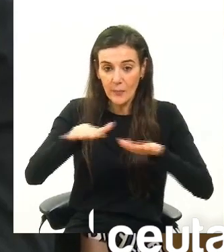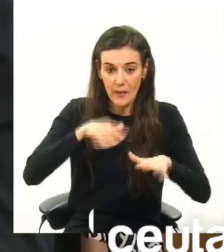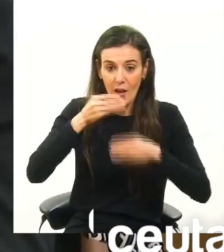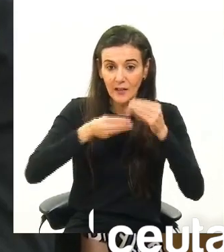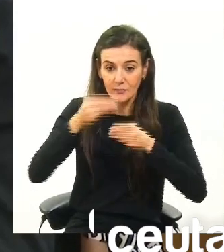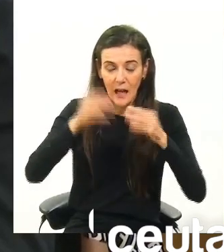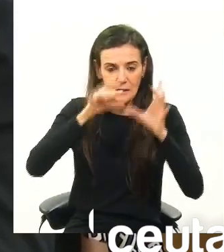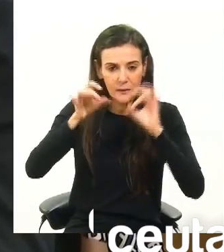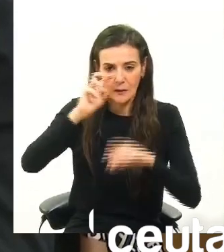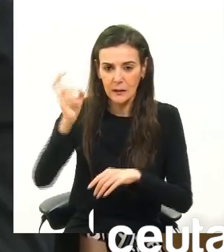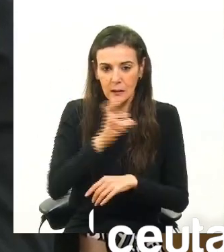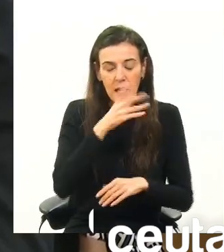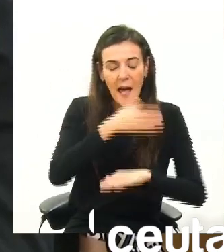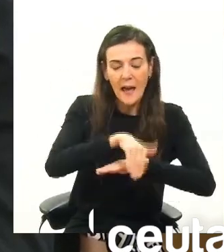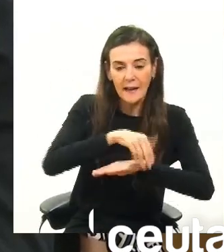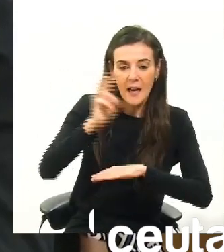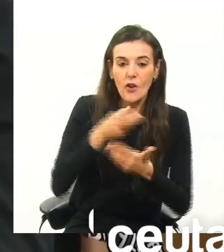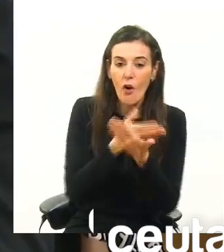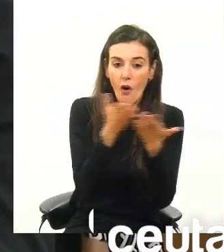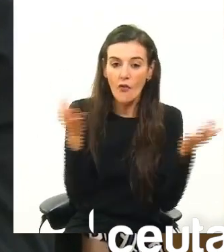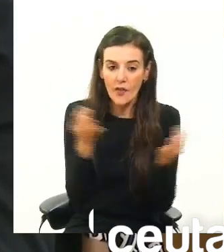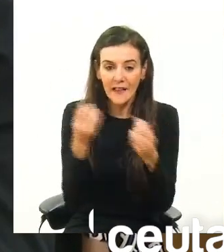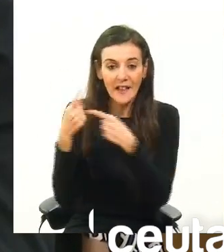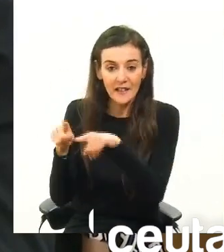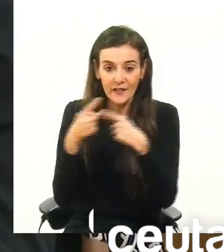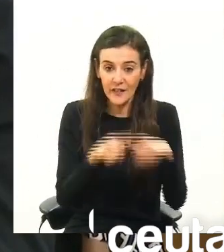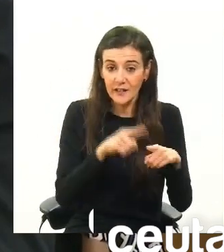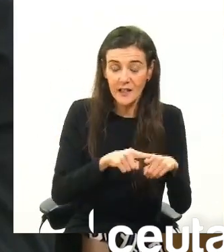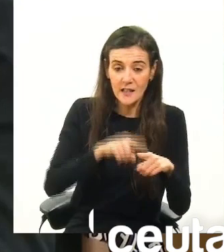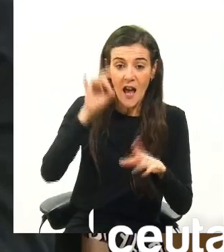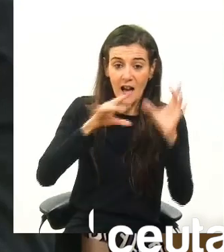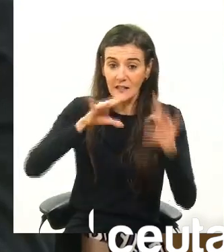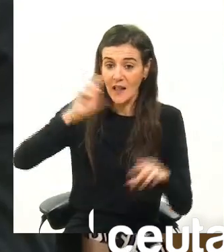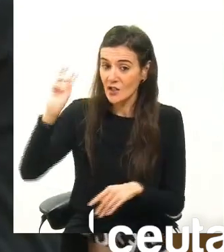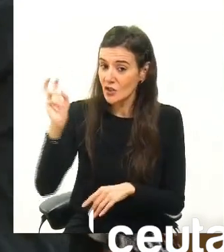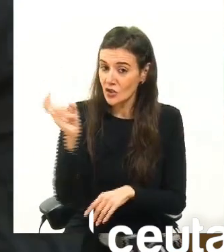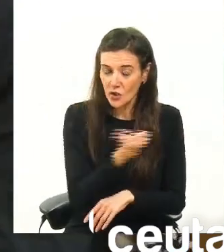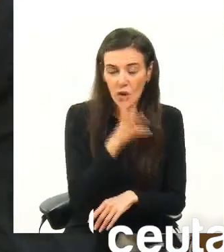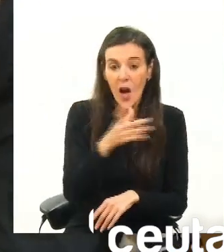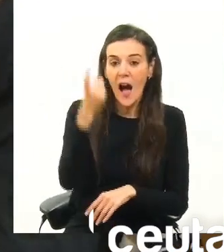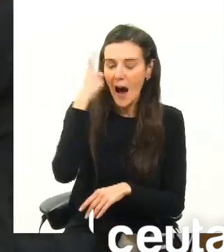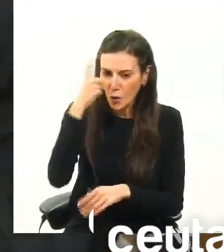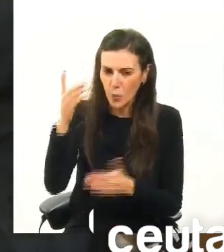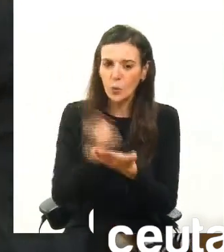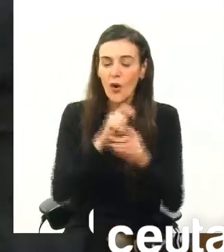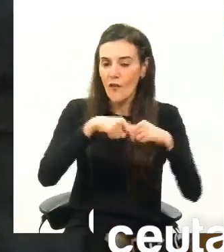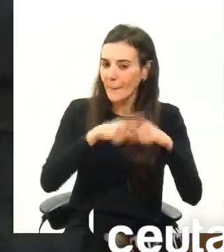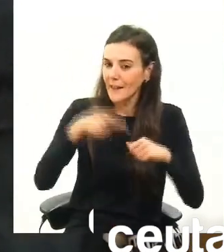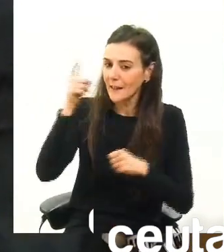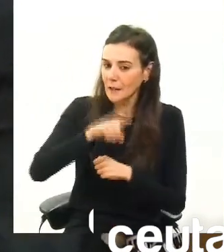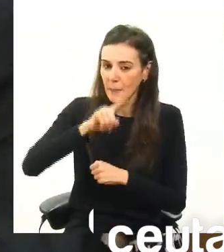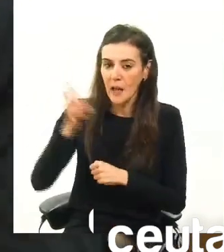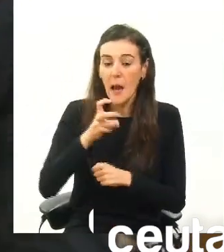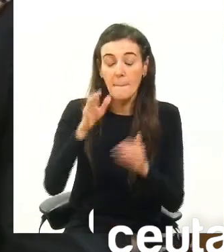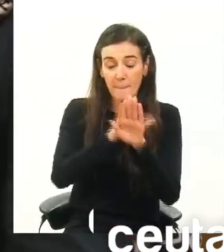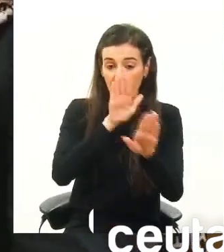en cada barriada, ofertando diferentes y variadas actividades tanto a alumnos como a familias así como a